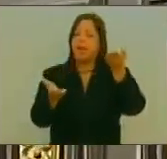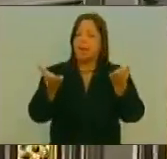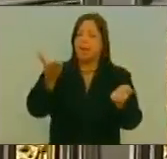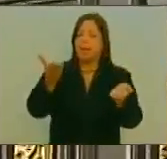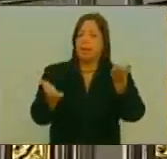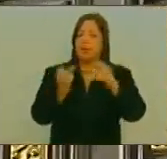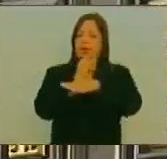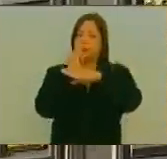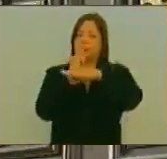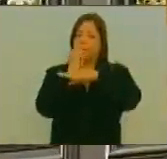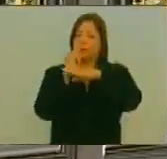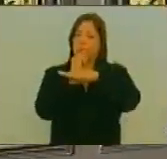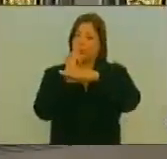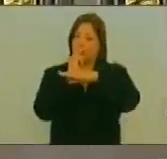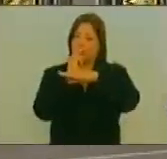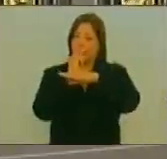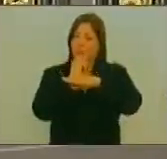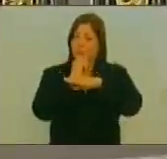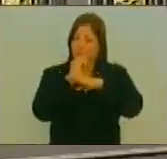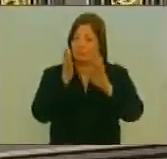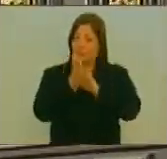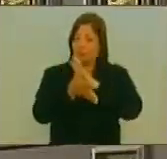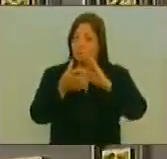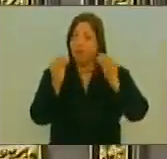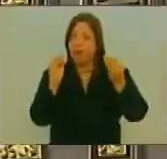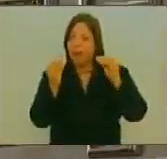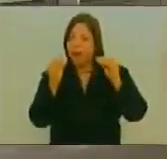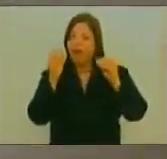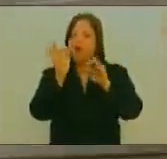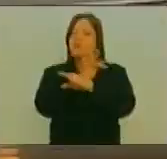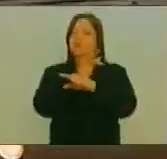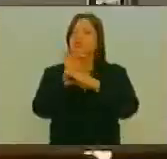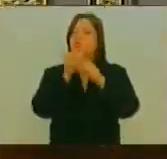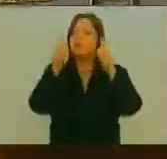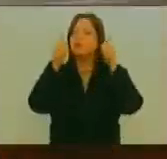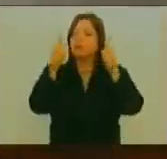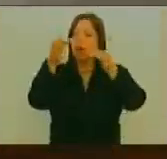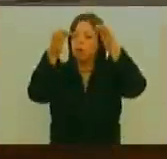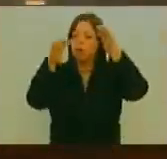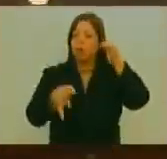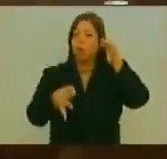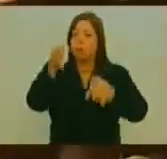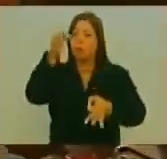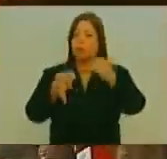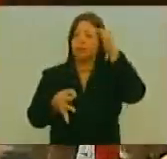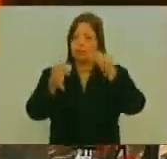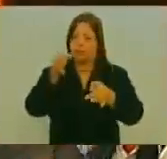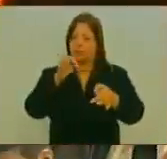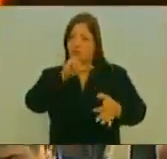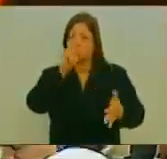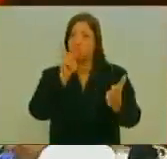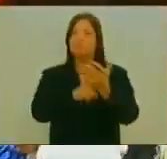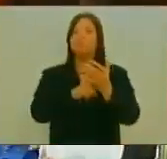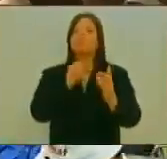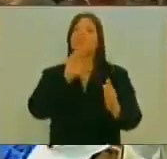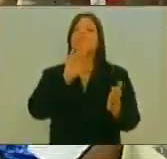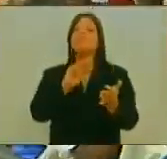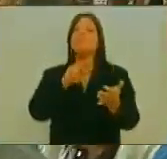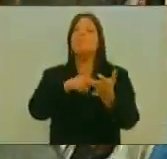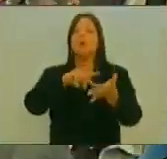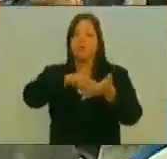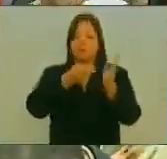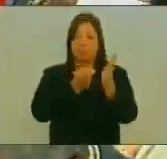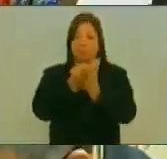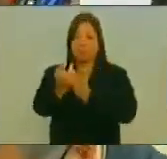institucional De cara al efectivo ejercicio de la justicia Para cumplir con lo dispuesto en la